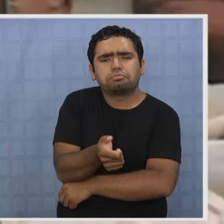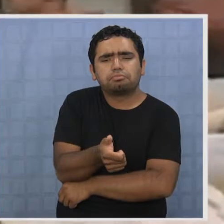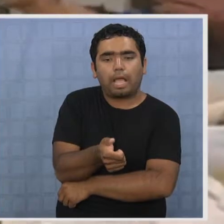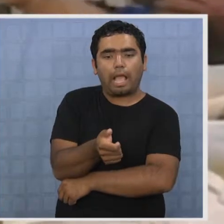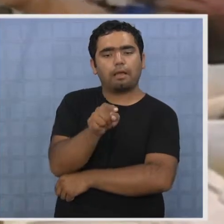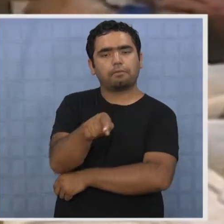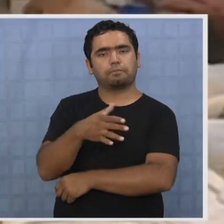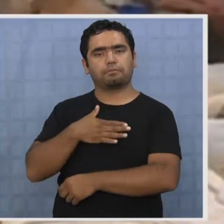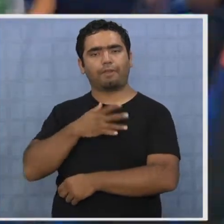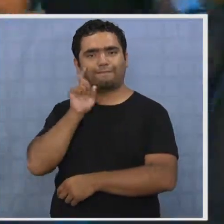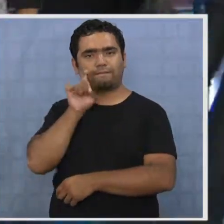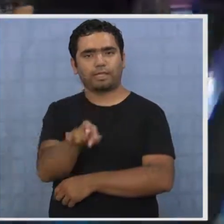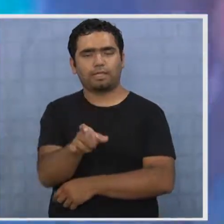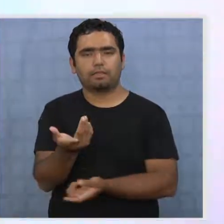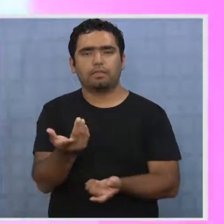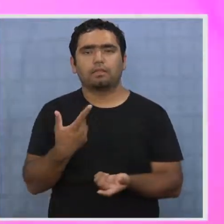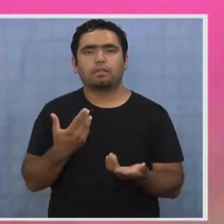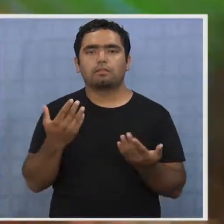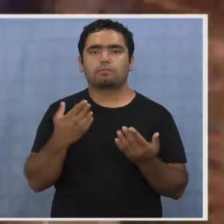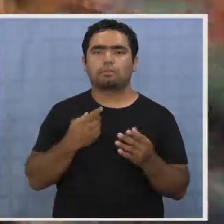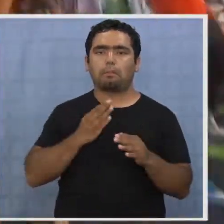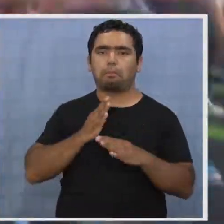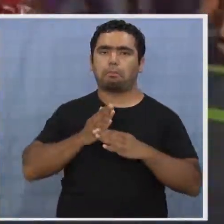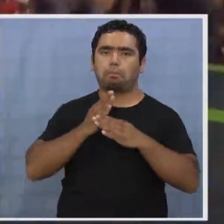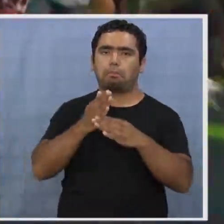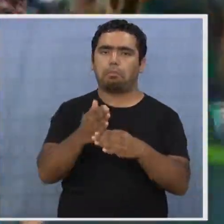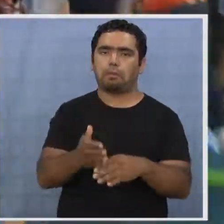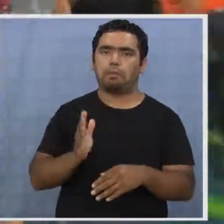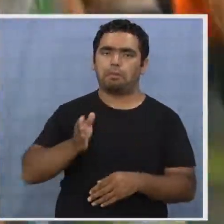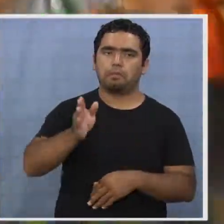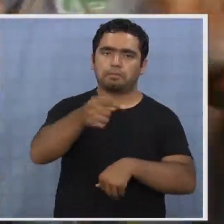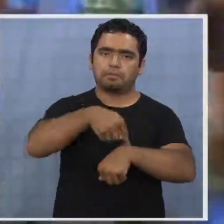respaldarlos y hacer que perduren en el tiempo.